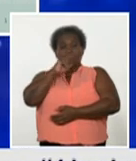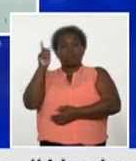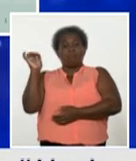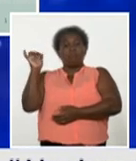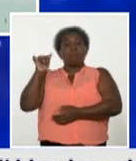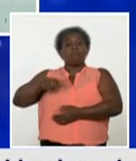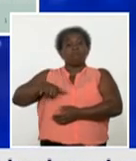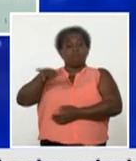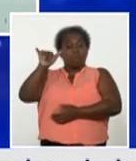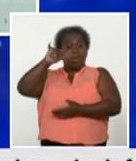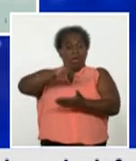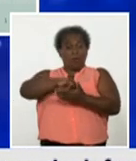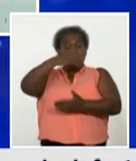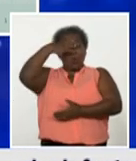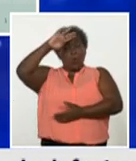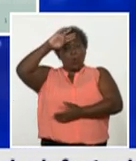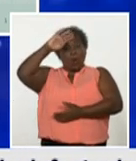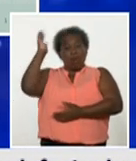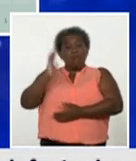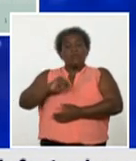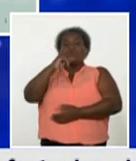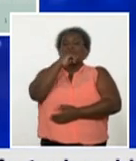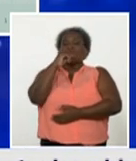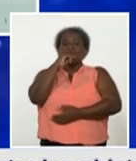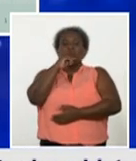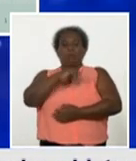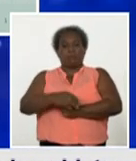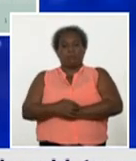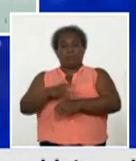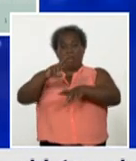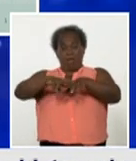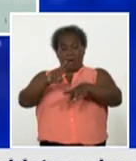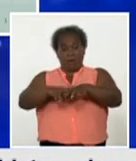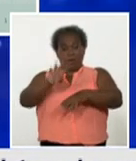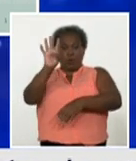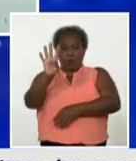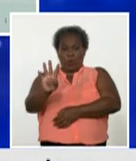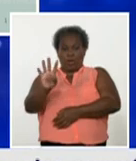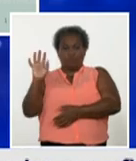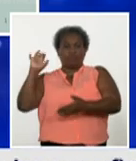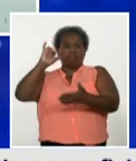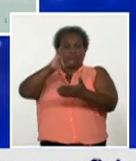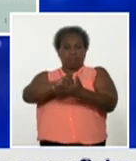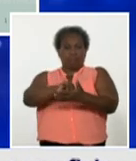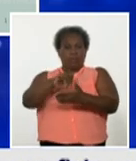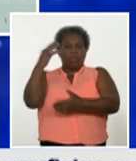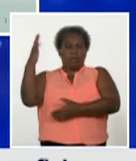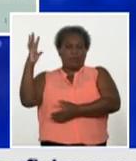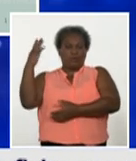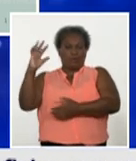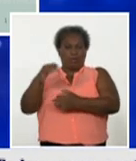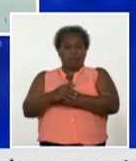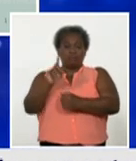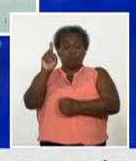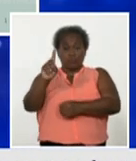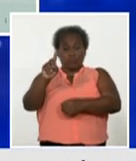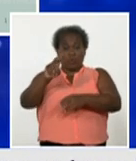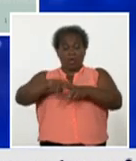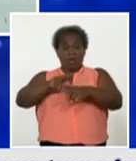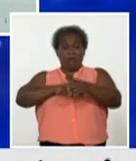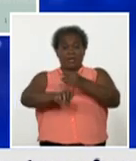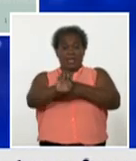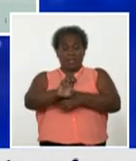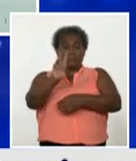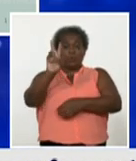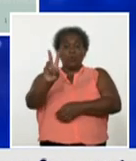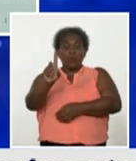procedente de Rusia. De La Habana cuatro casos importados uno de Habana del Este uno de Marianao